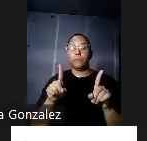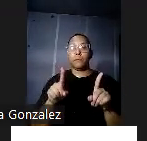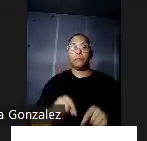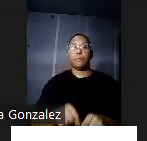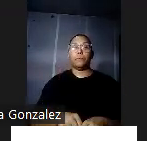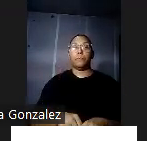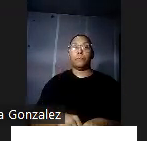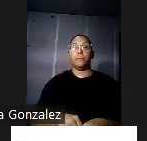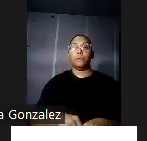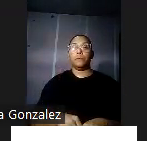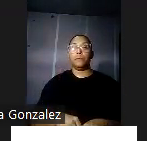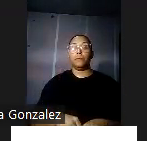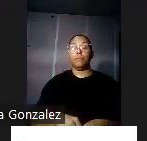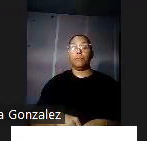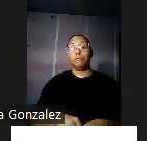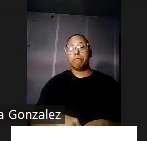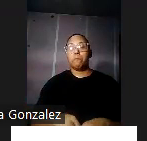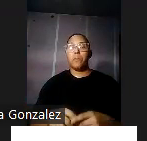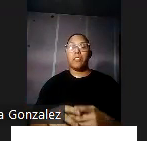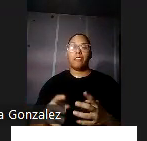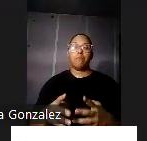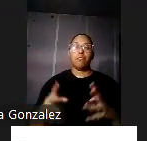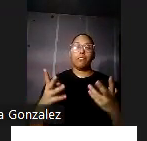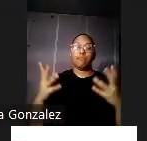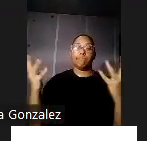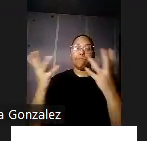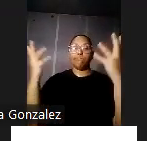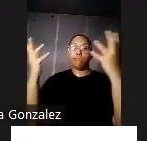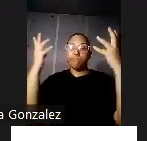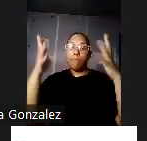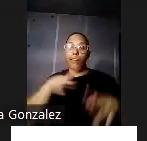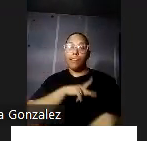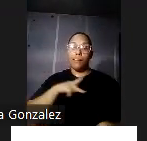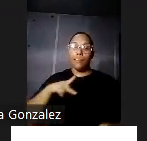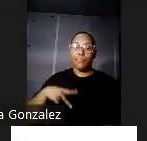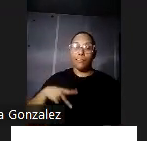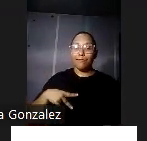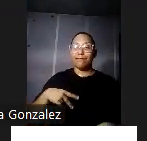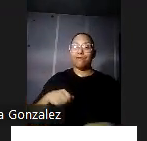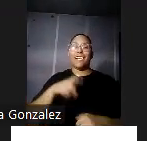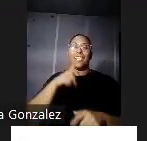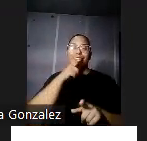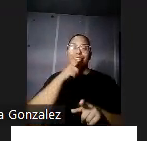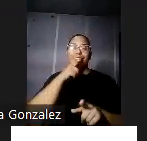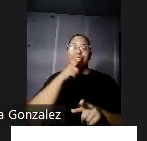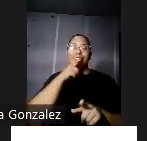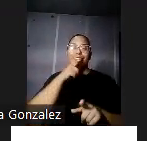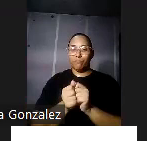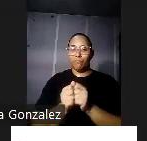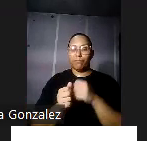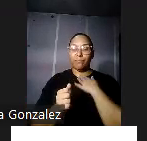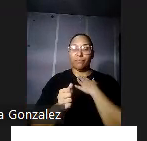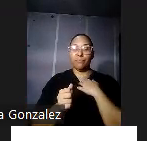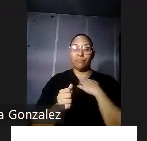si había un carnaval o la reina del carnaval que de hecho las hijas de Ashford compitieron para hacer reina del